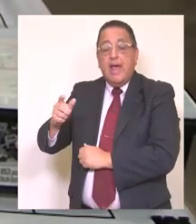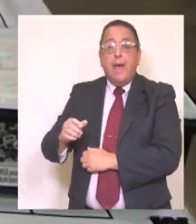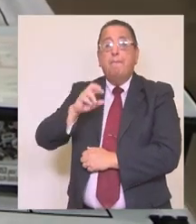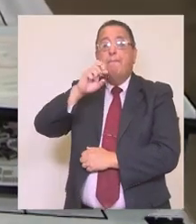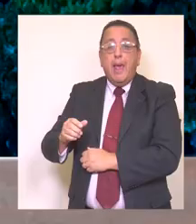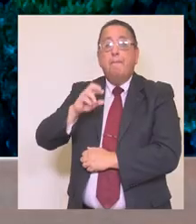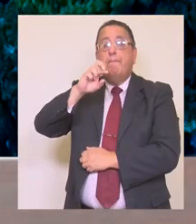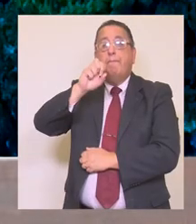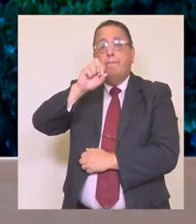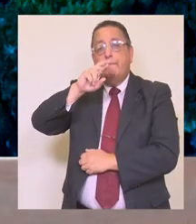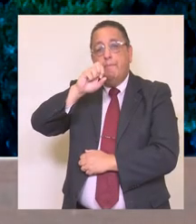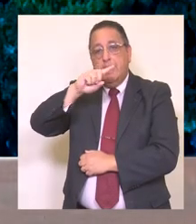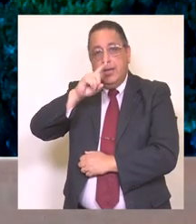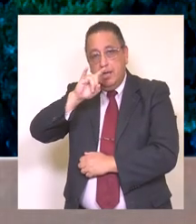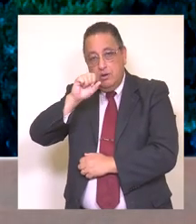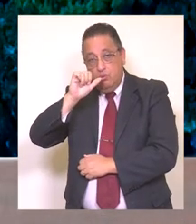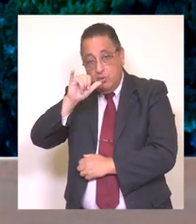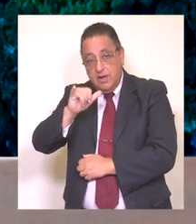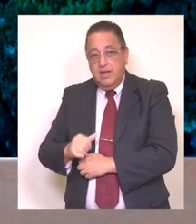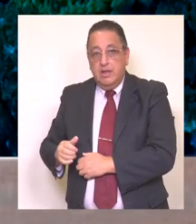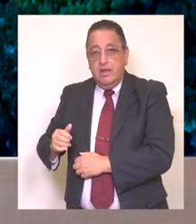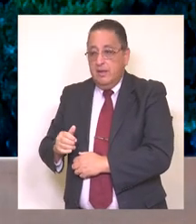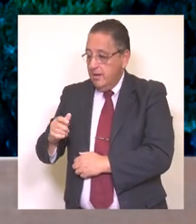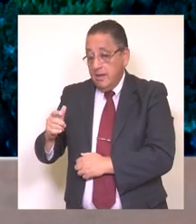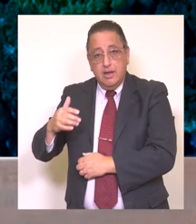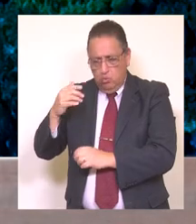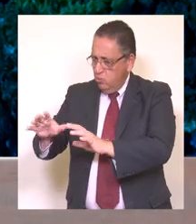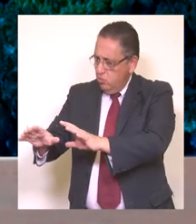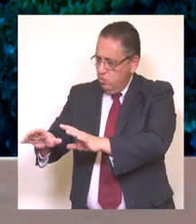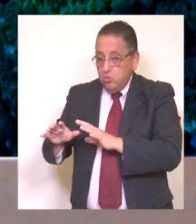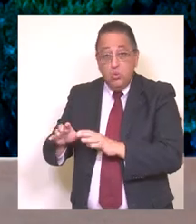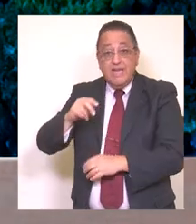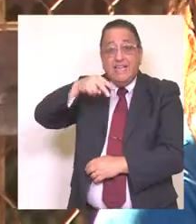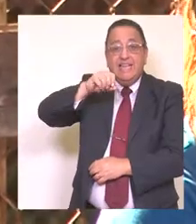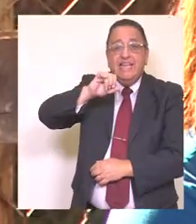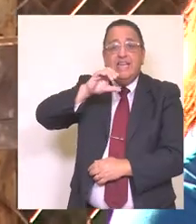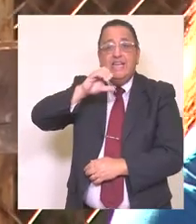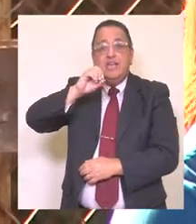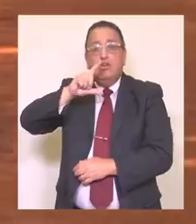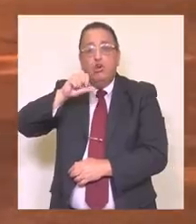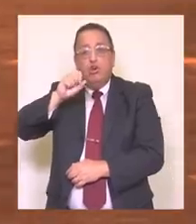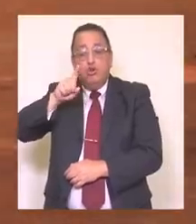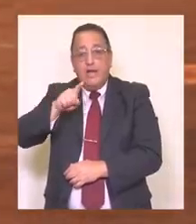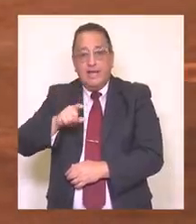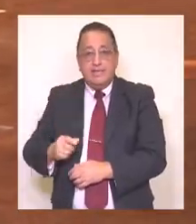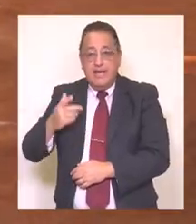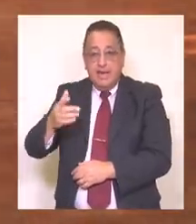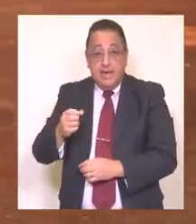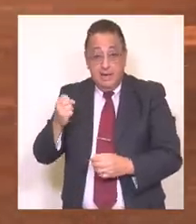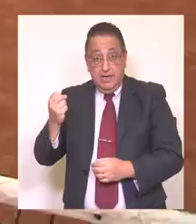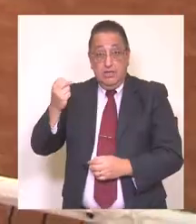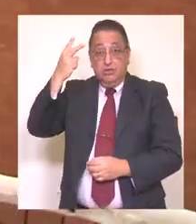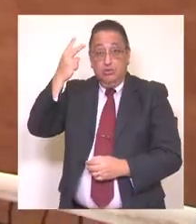De la misma forma, resaltar la figura de Nicolás Pincheira, quien se ubicó en el segundo lugar a